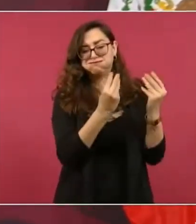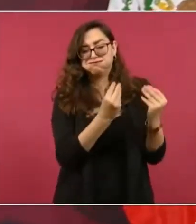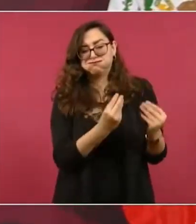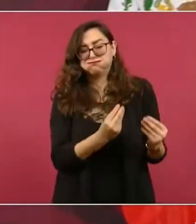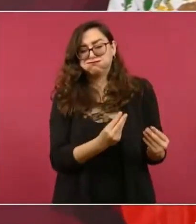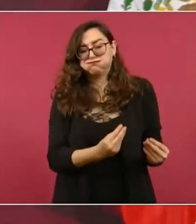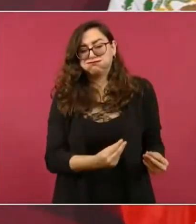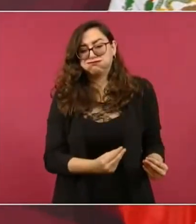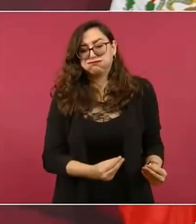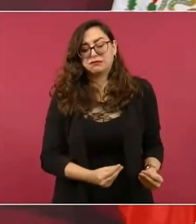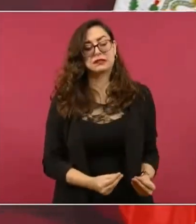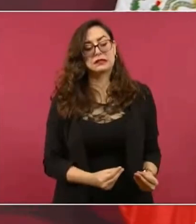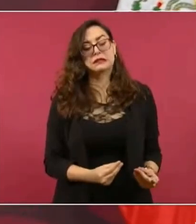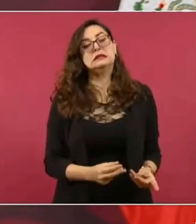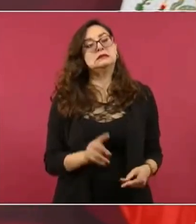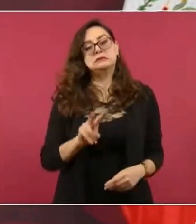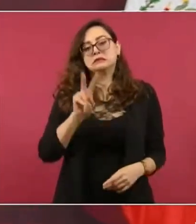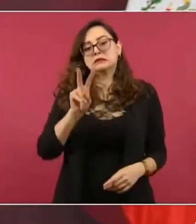resumen.